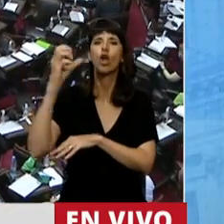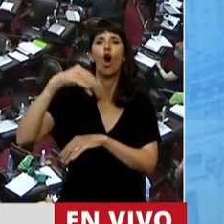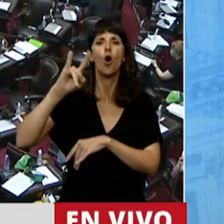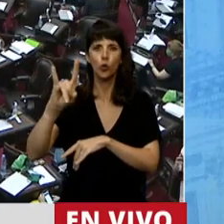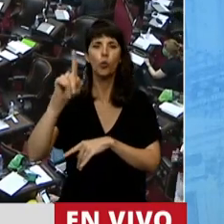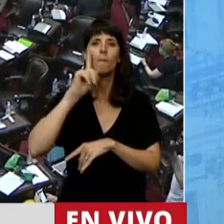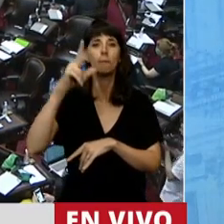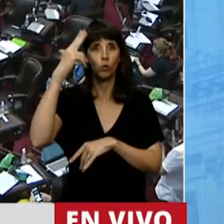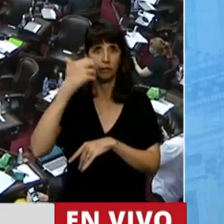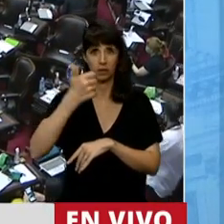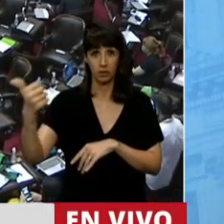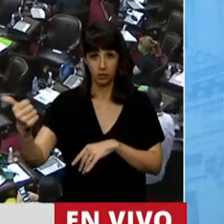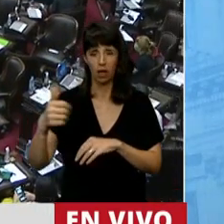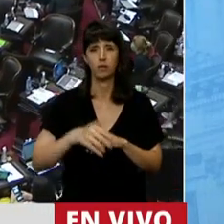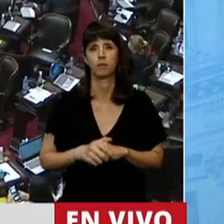1966.